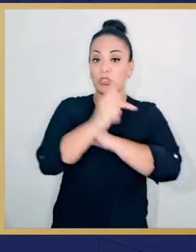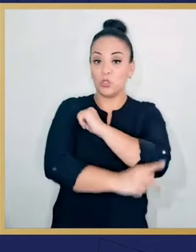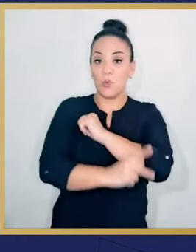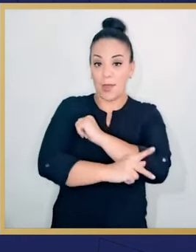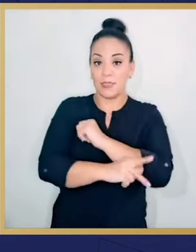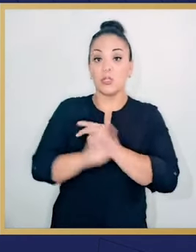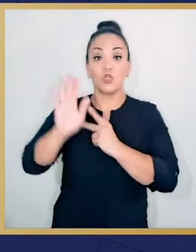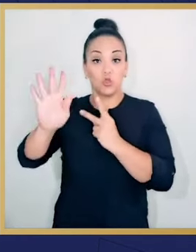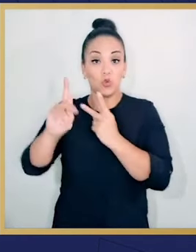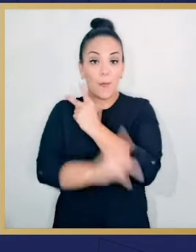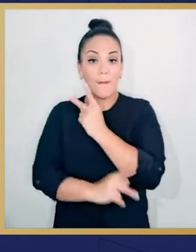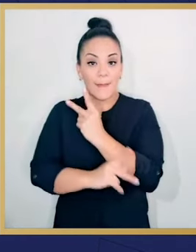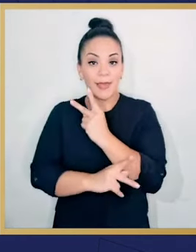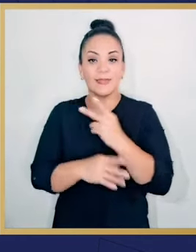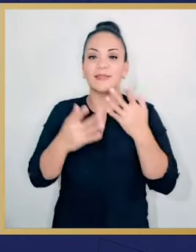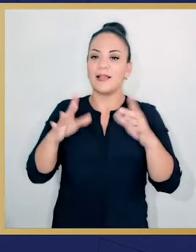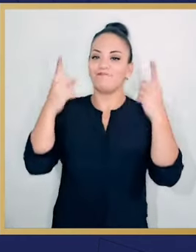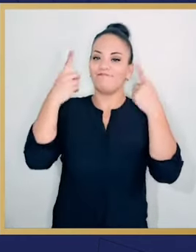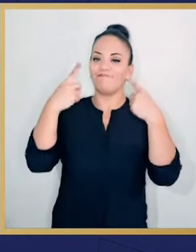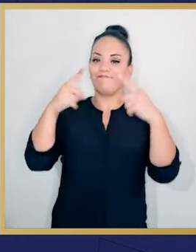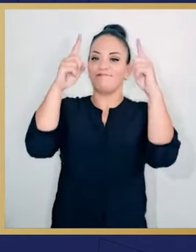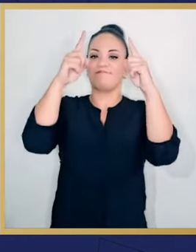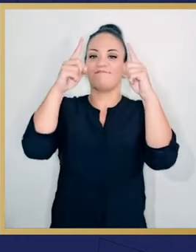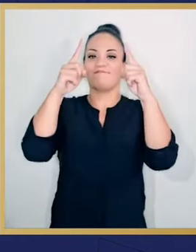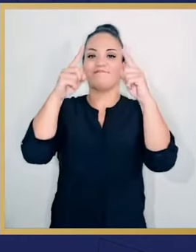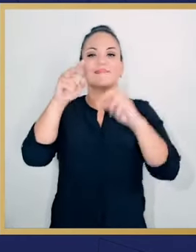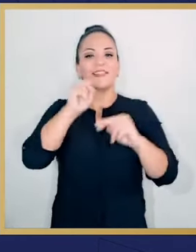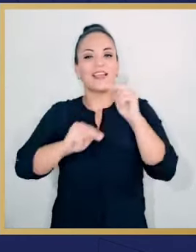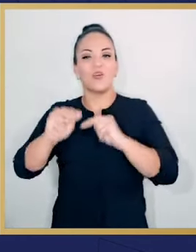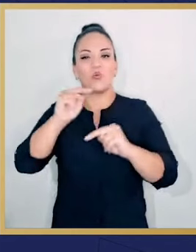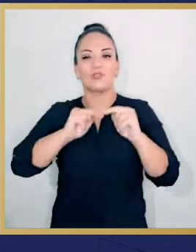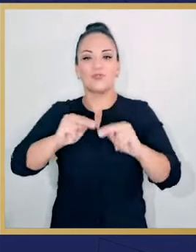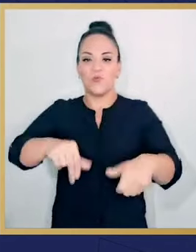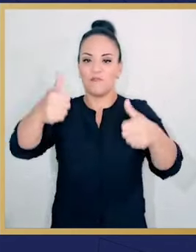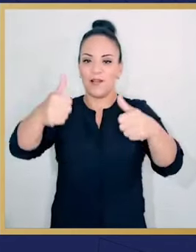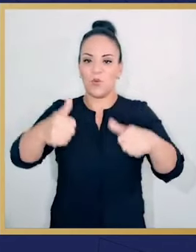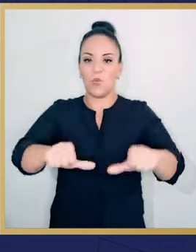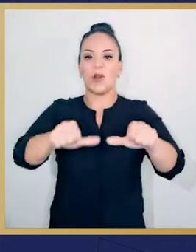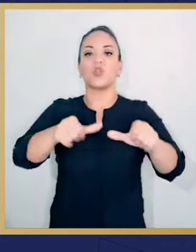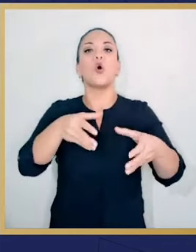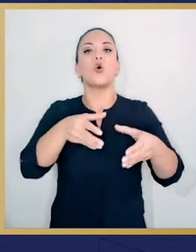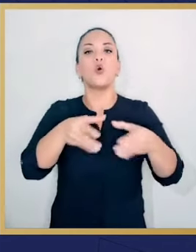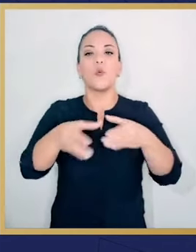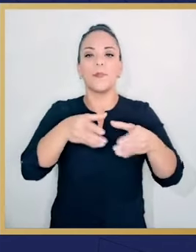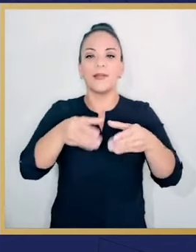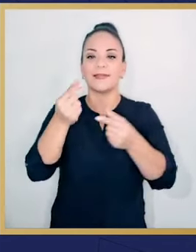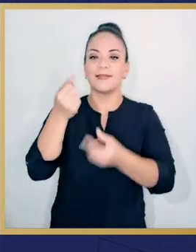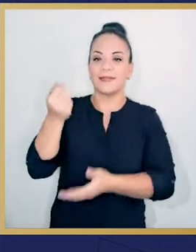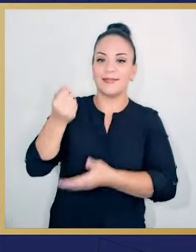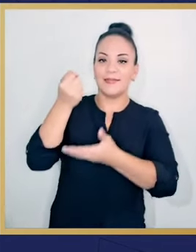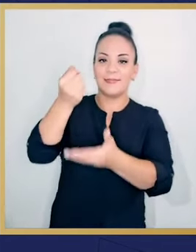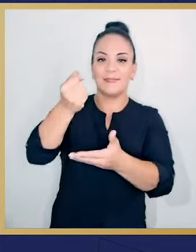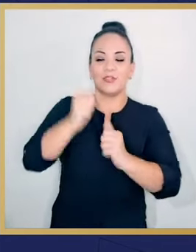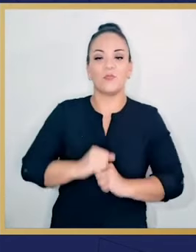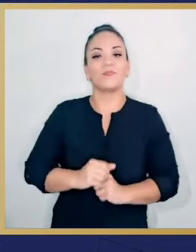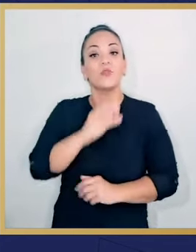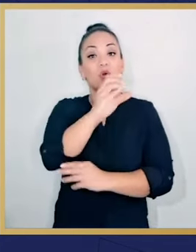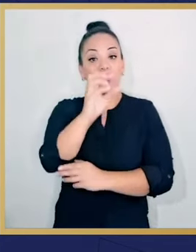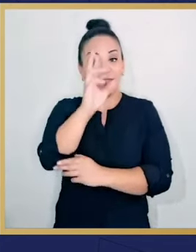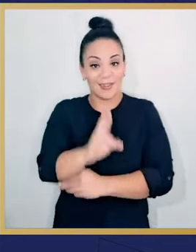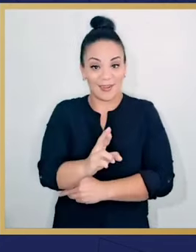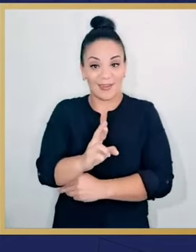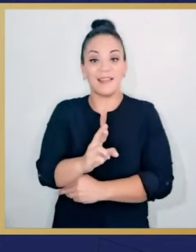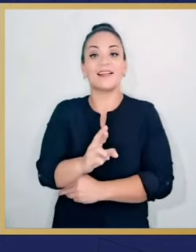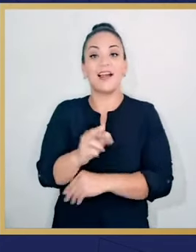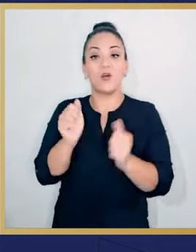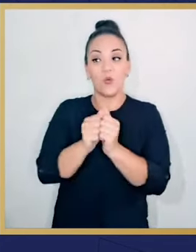Árabes Unidos, nuestro país y el suyo concluimos las negociaciones del primer acuerdo comercial